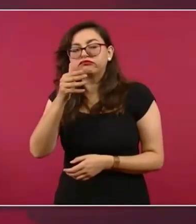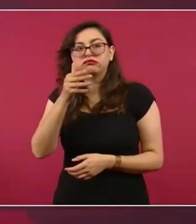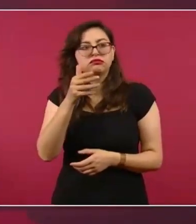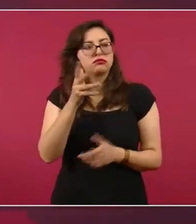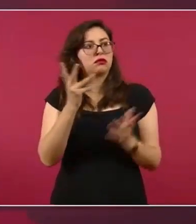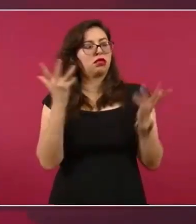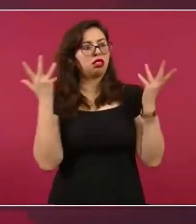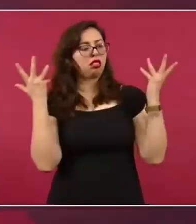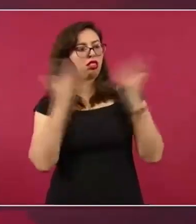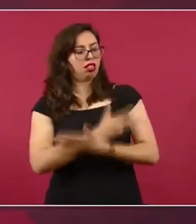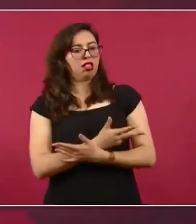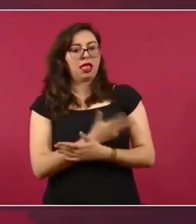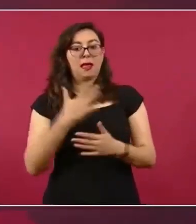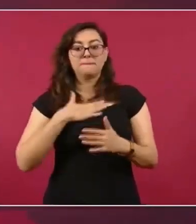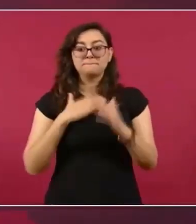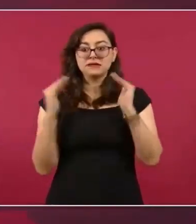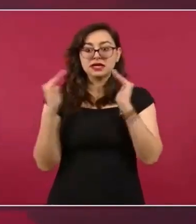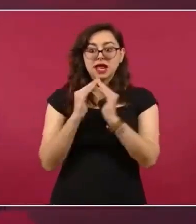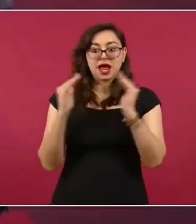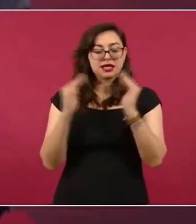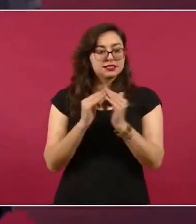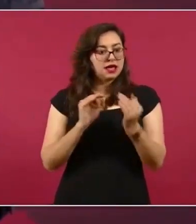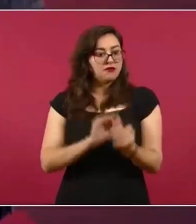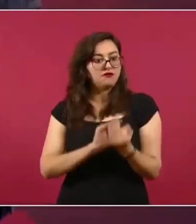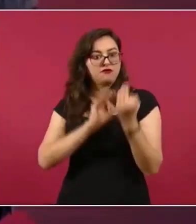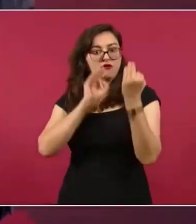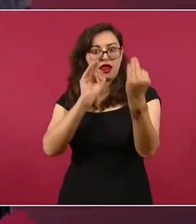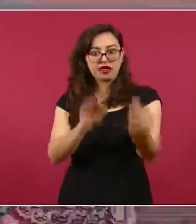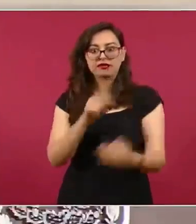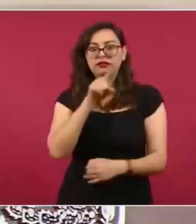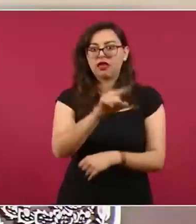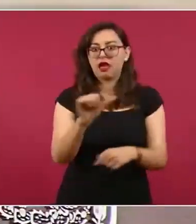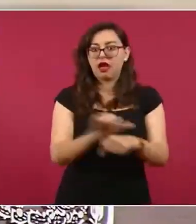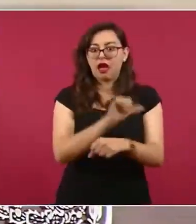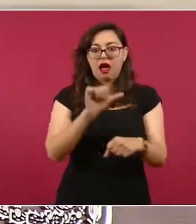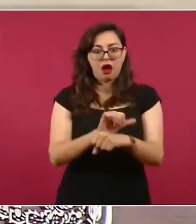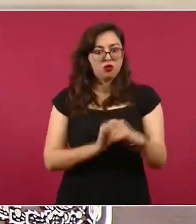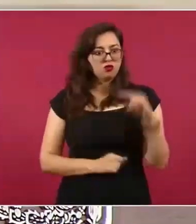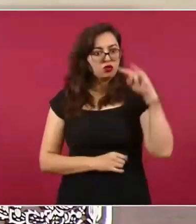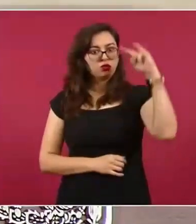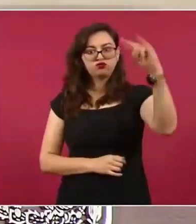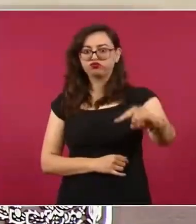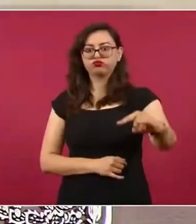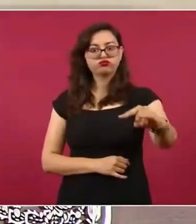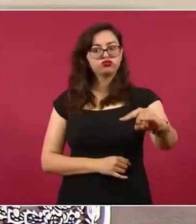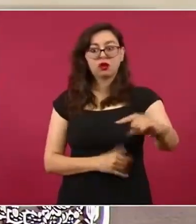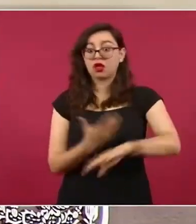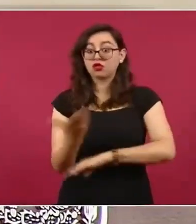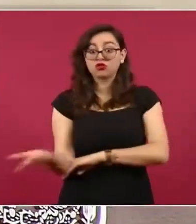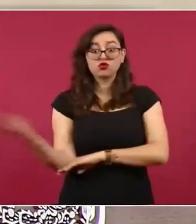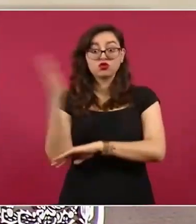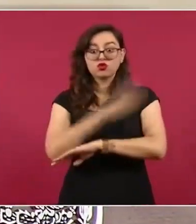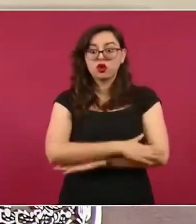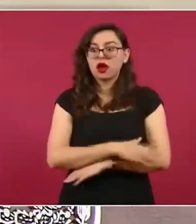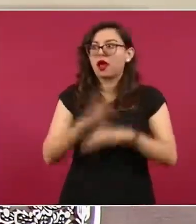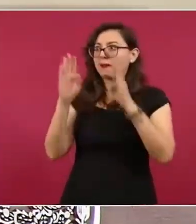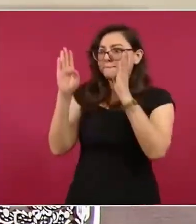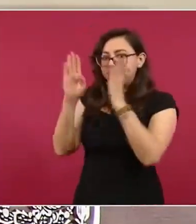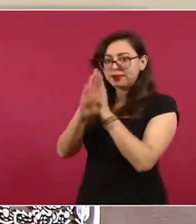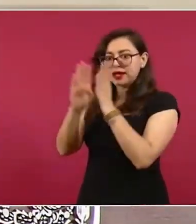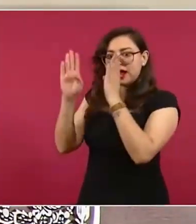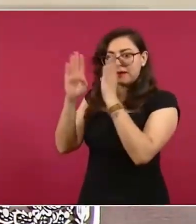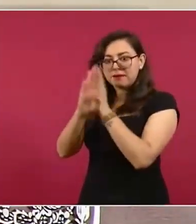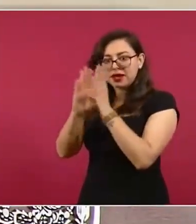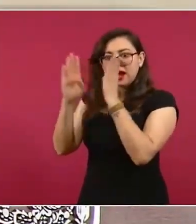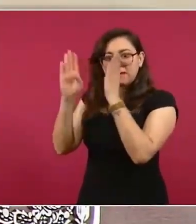en un carro de espionaje, del